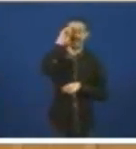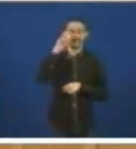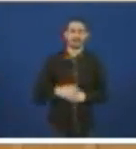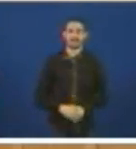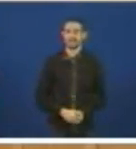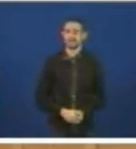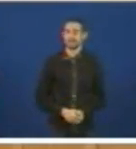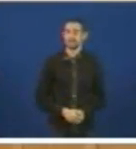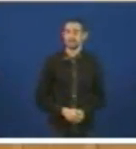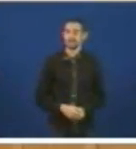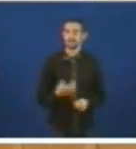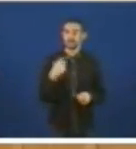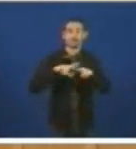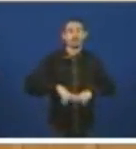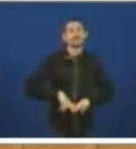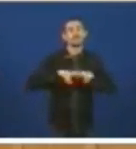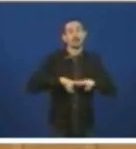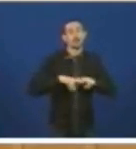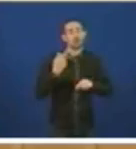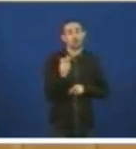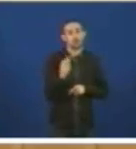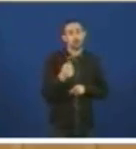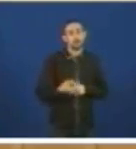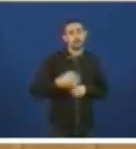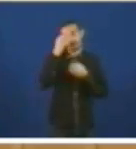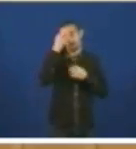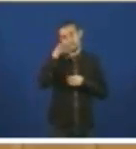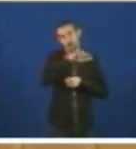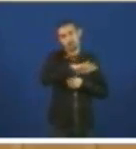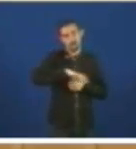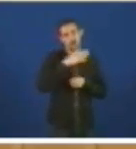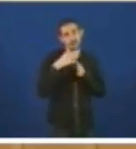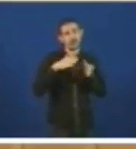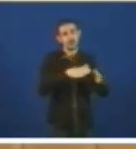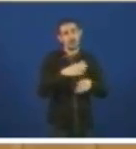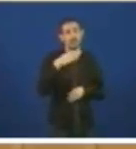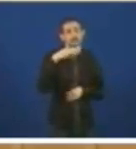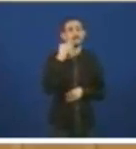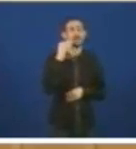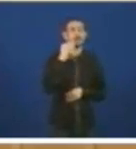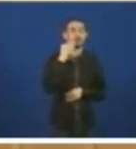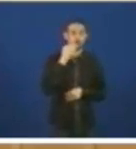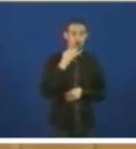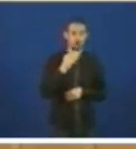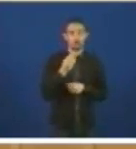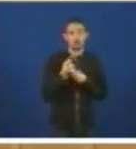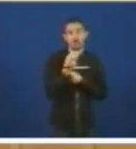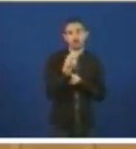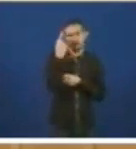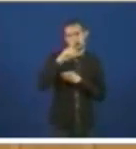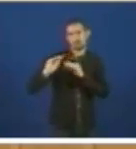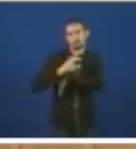Para sabermos o valor específico de Navante na Ría de Ferrol, dar unha referencia que supoño que a Consellería terá,